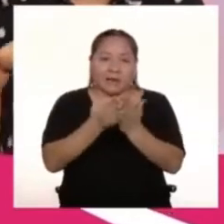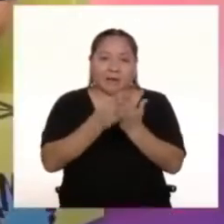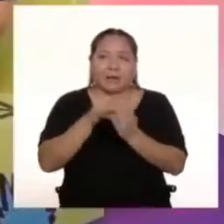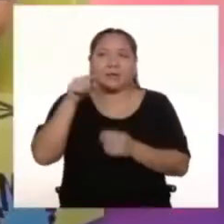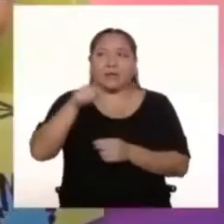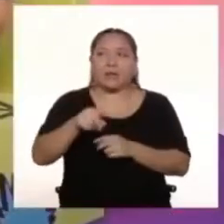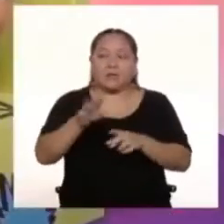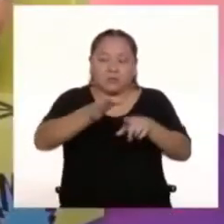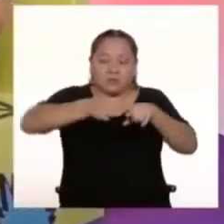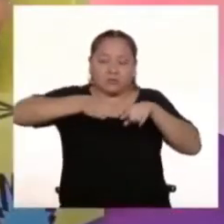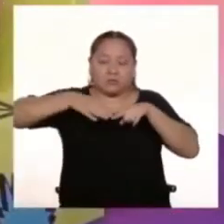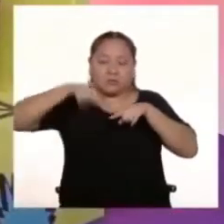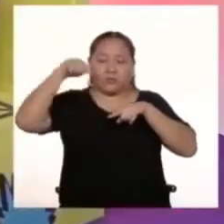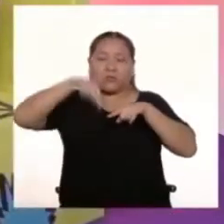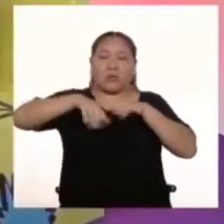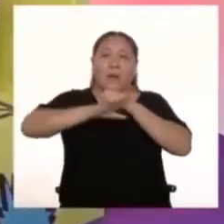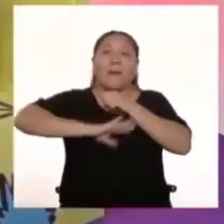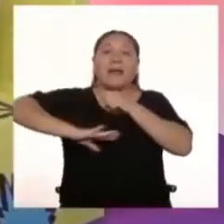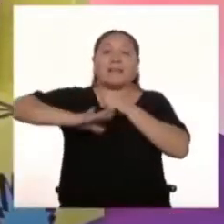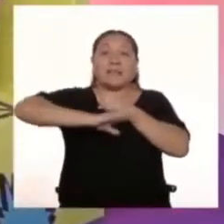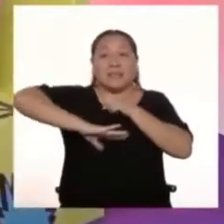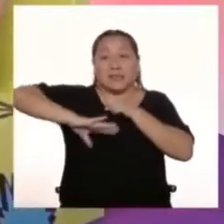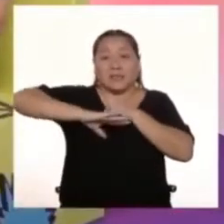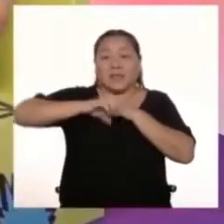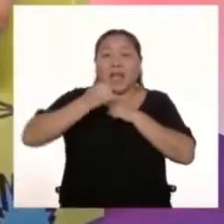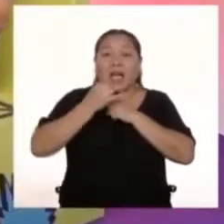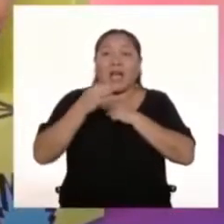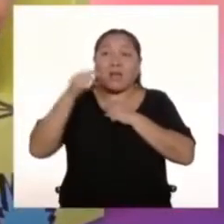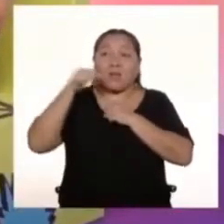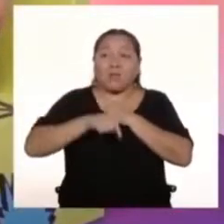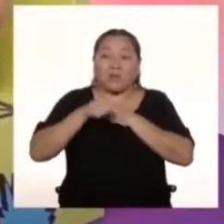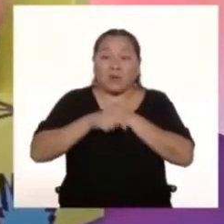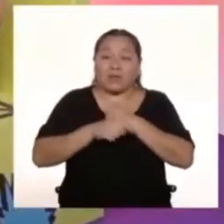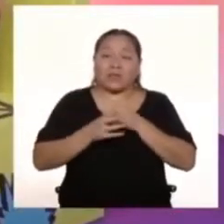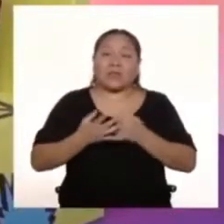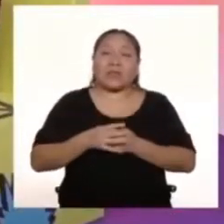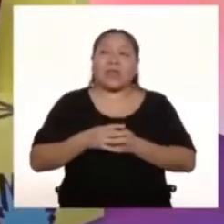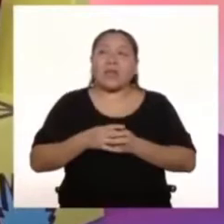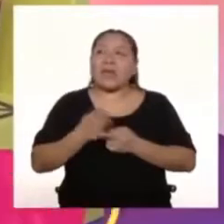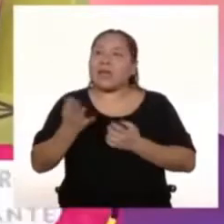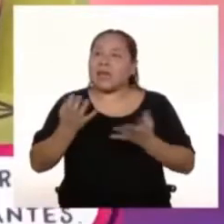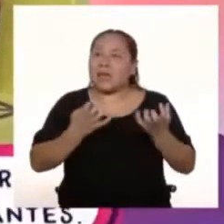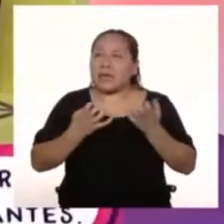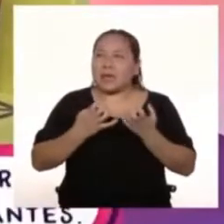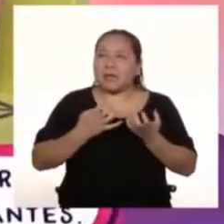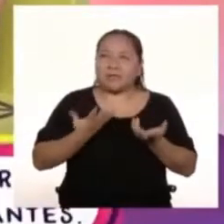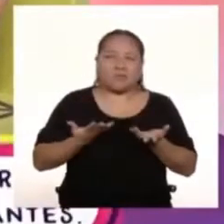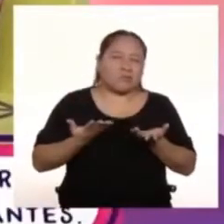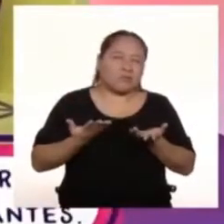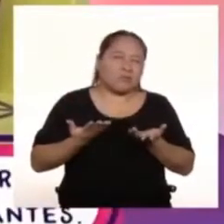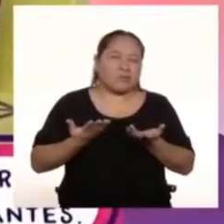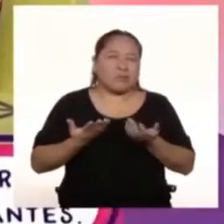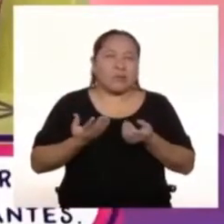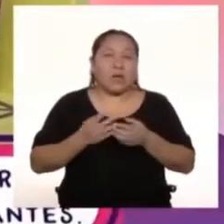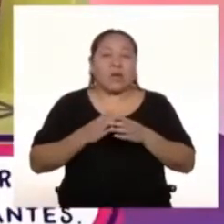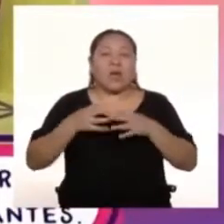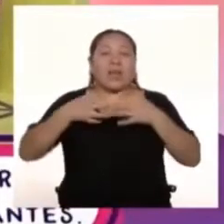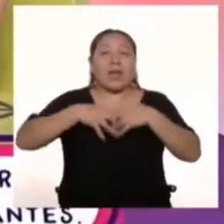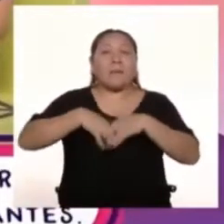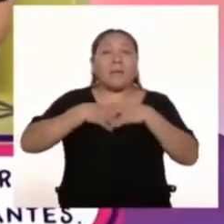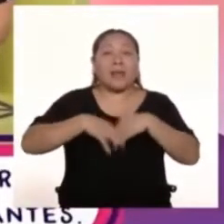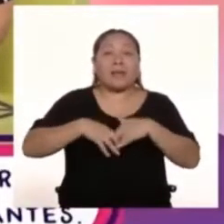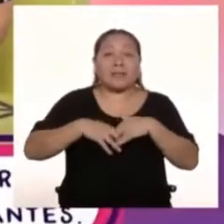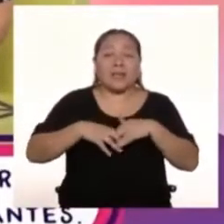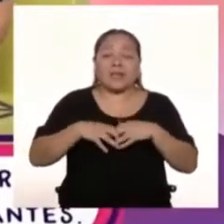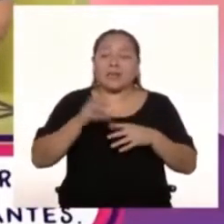sucesos Entonces Hay momentos En que las mismas editoriales Quieren hacer un reboot O sea Un inicio nuevo